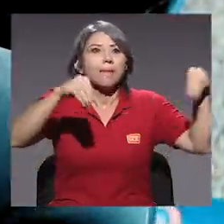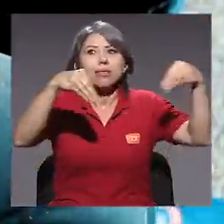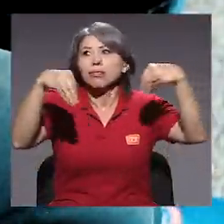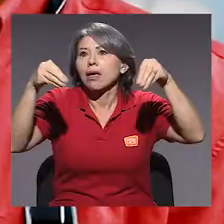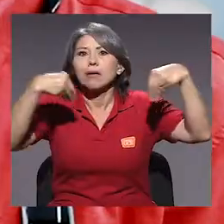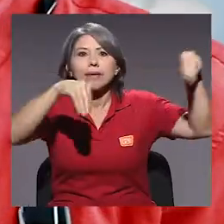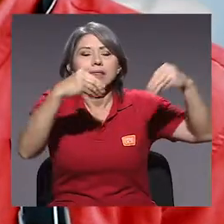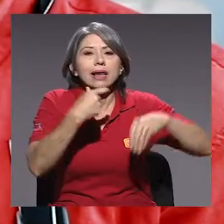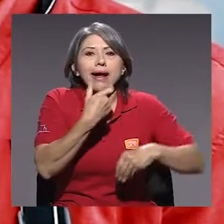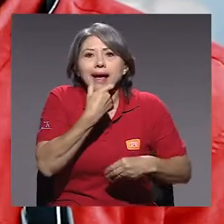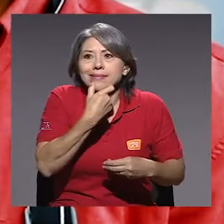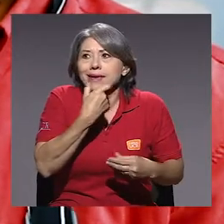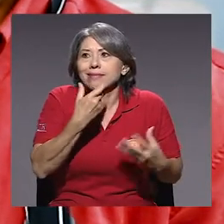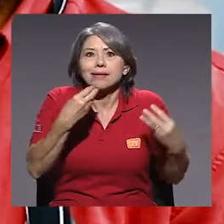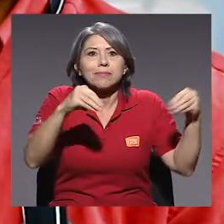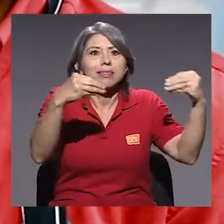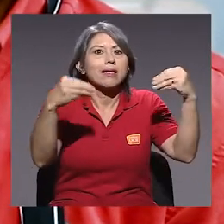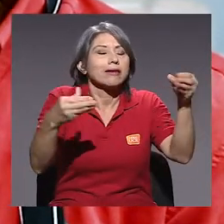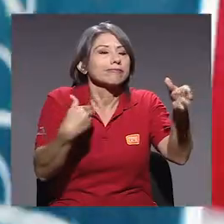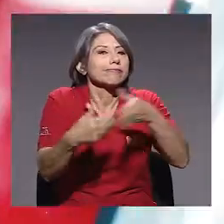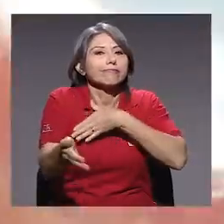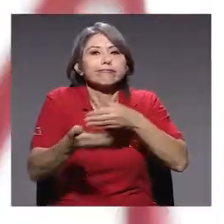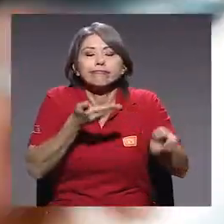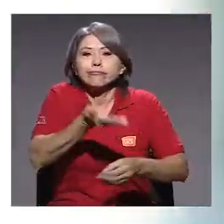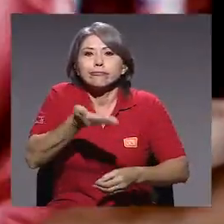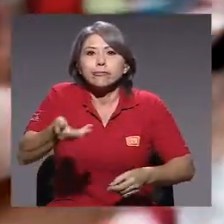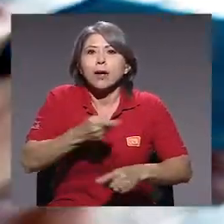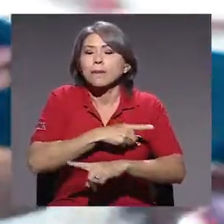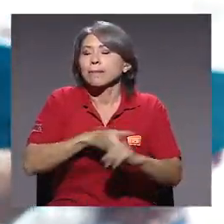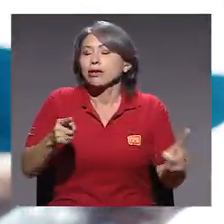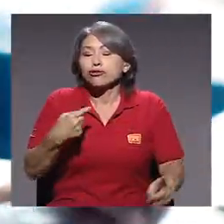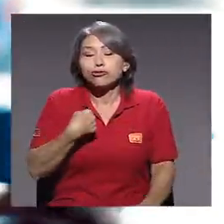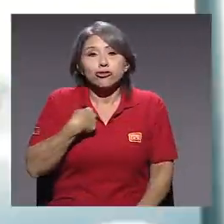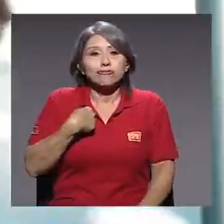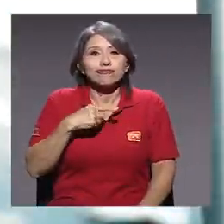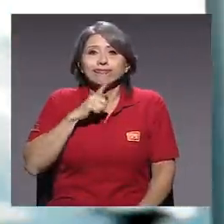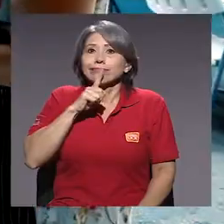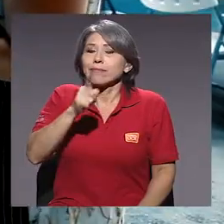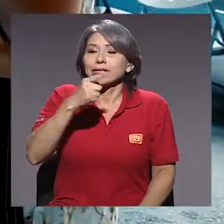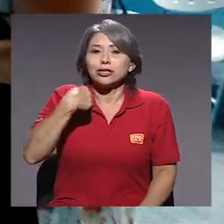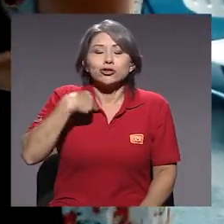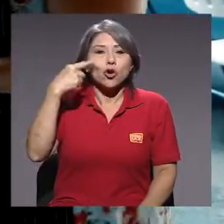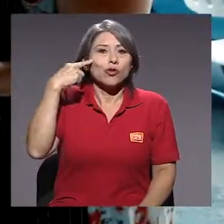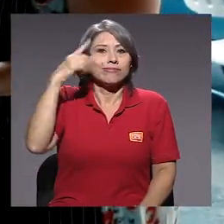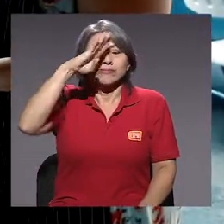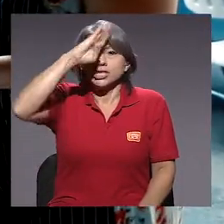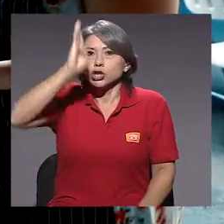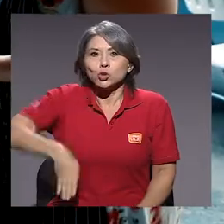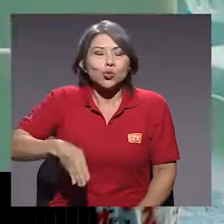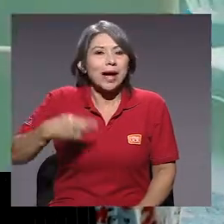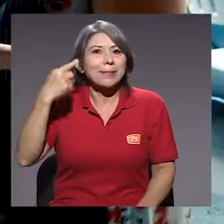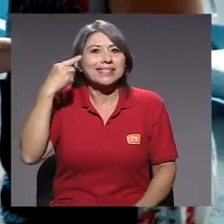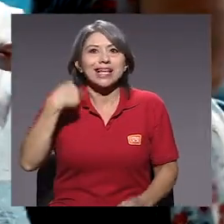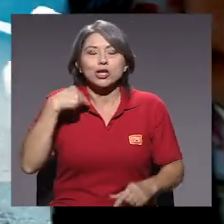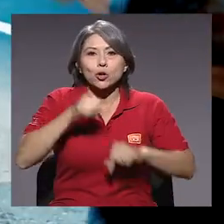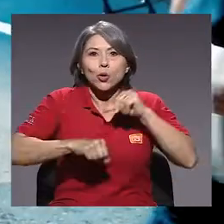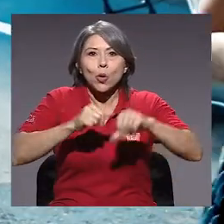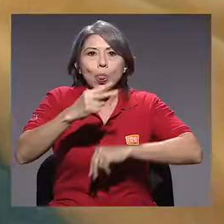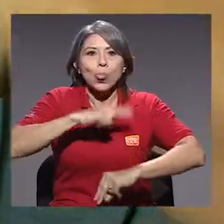a vender galletas, salir a vender lo que fuera, pero no, yo nunca la verdad pensé que iba a ser emprendedor, simplemente pasó.